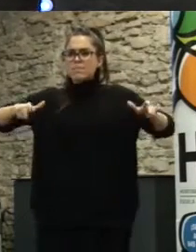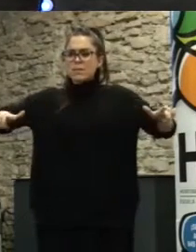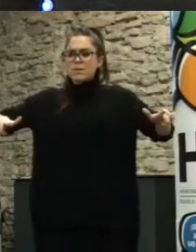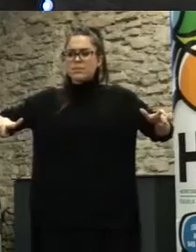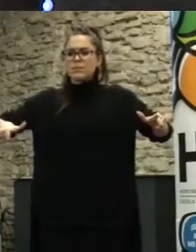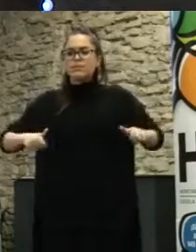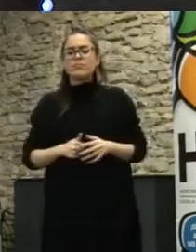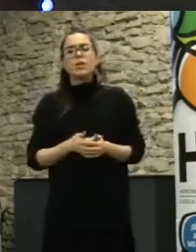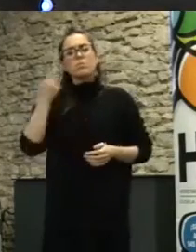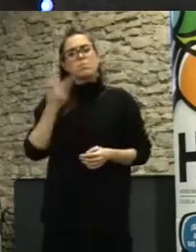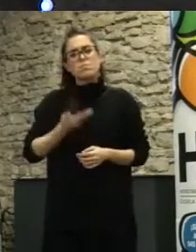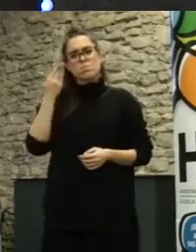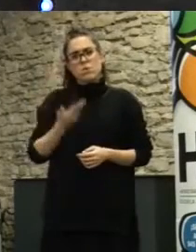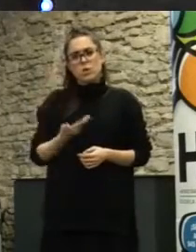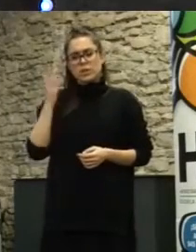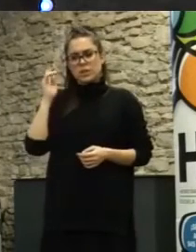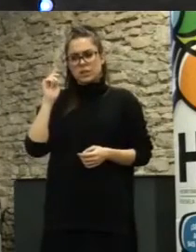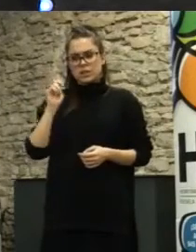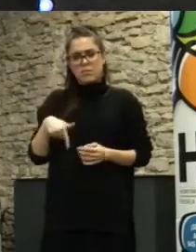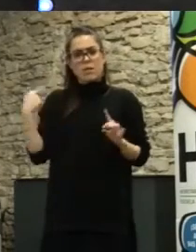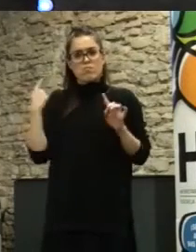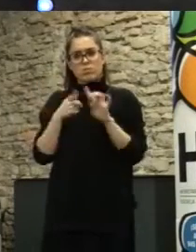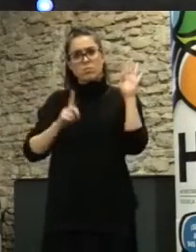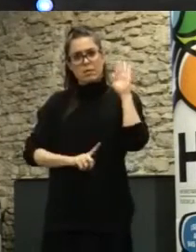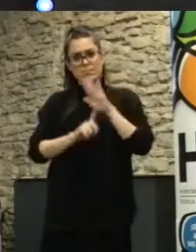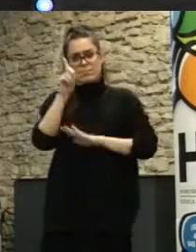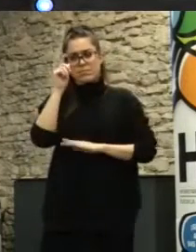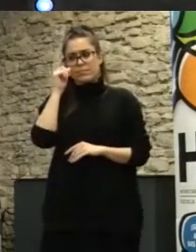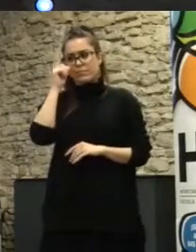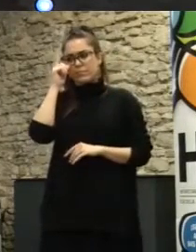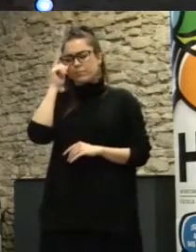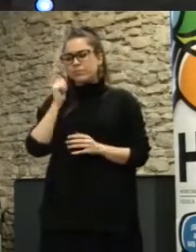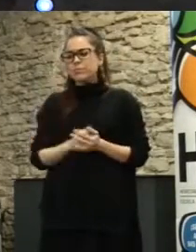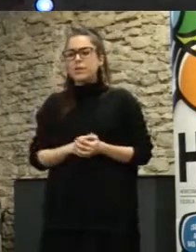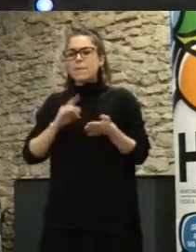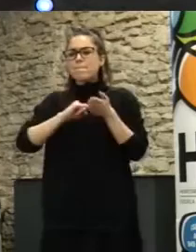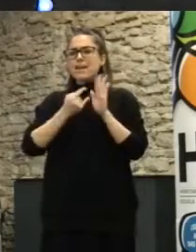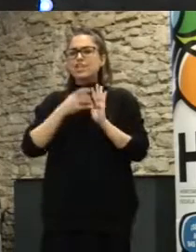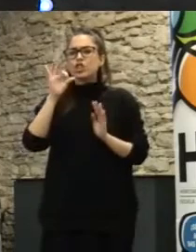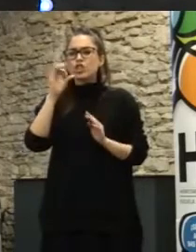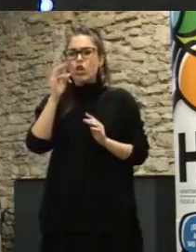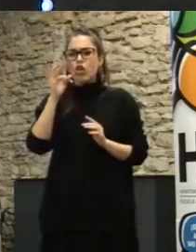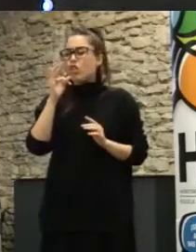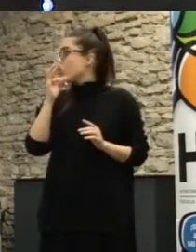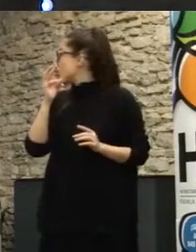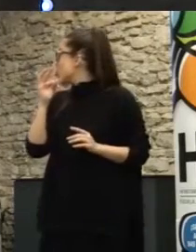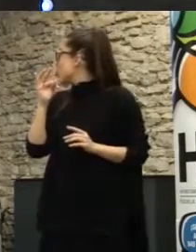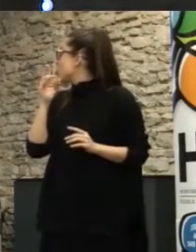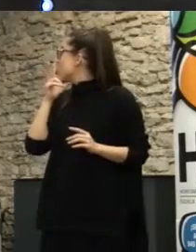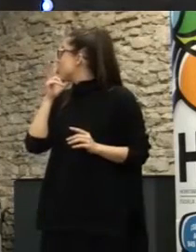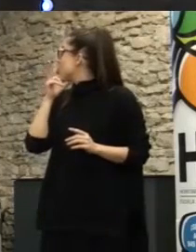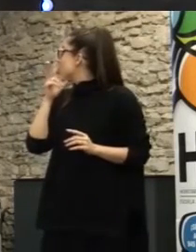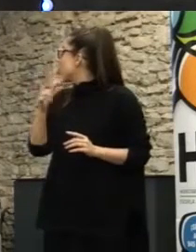margen importantísimo para avanzar sobre ello bueno el crowdsourcing este tipo de